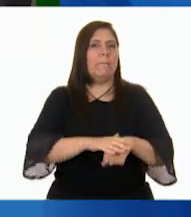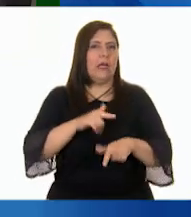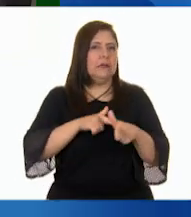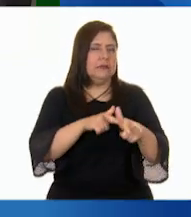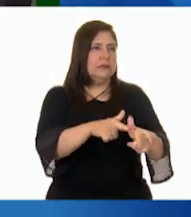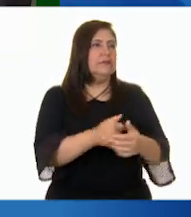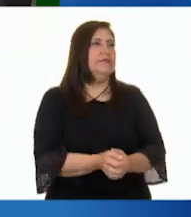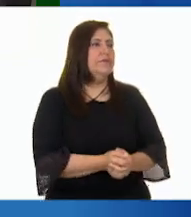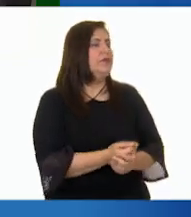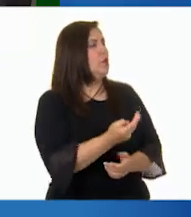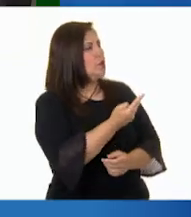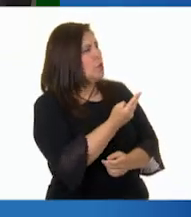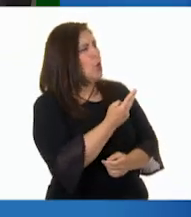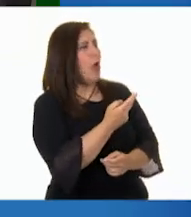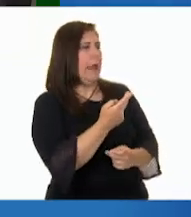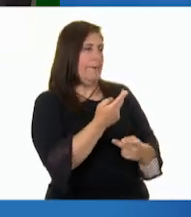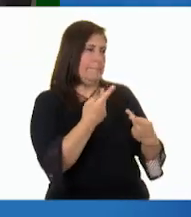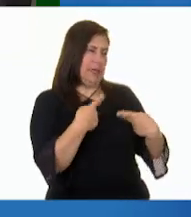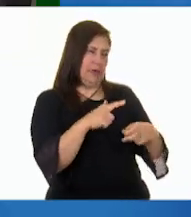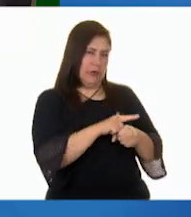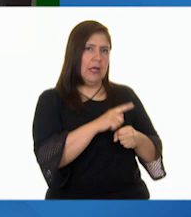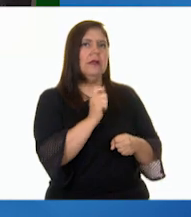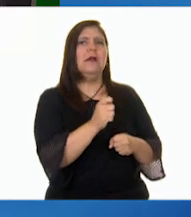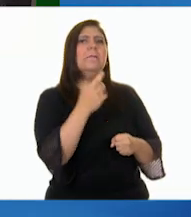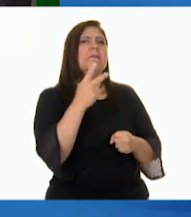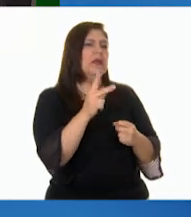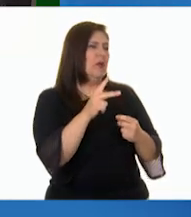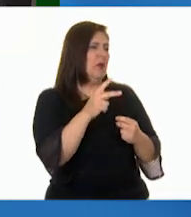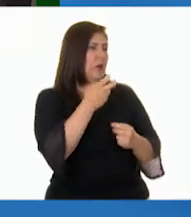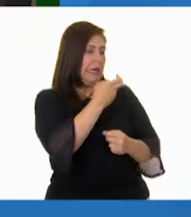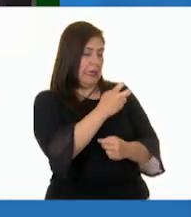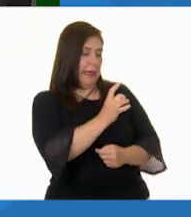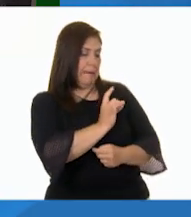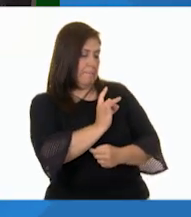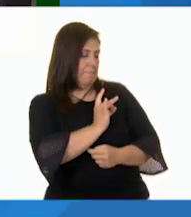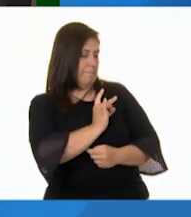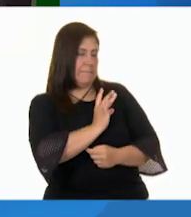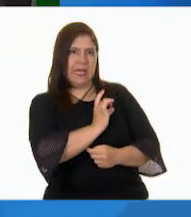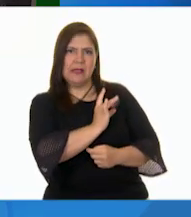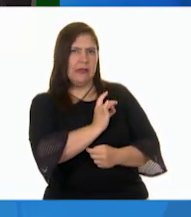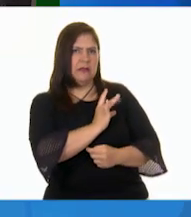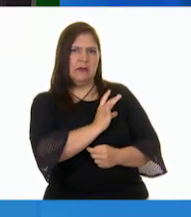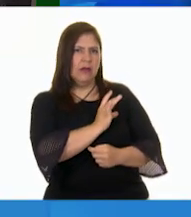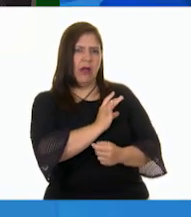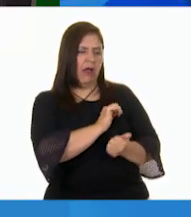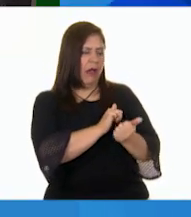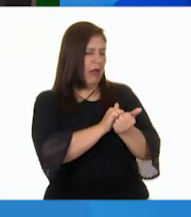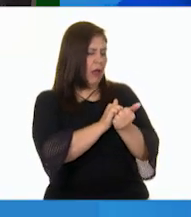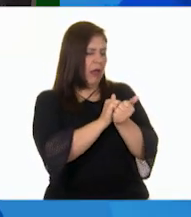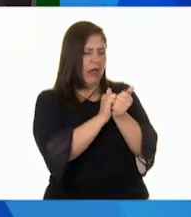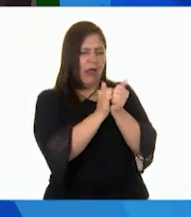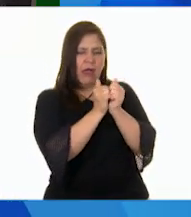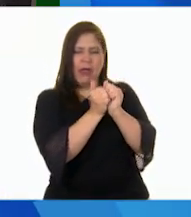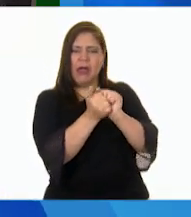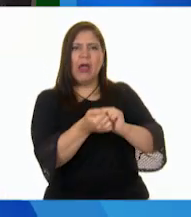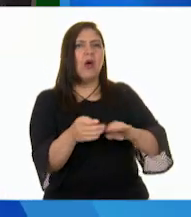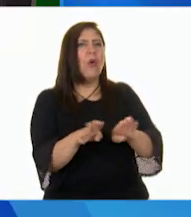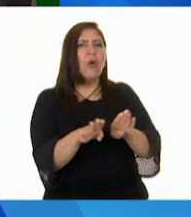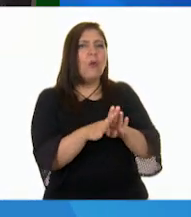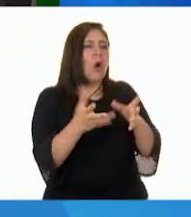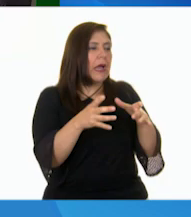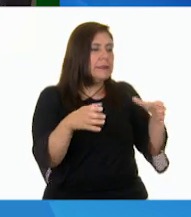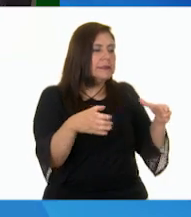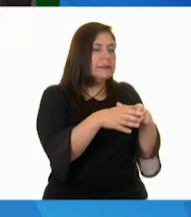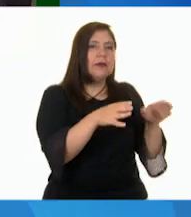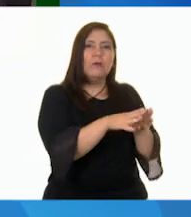y esto en el ámbito personal, ¿y cómo transforman esta emoción para el ámbito colectivo, o en equipo o en